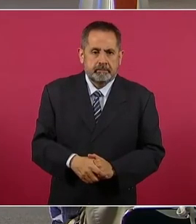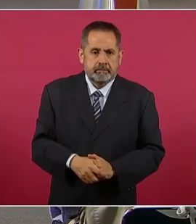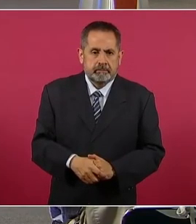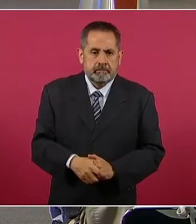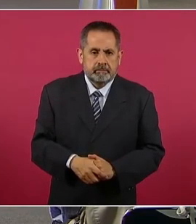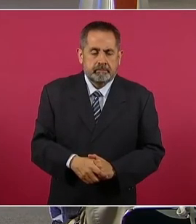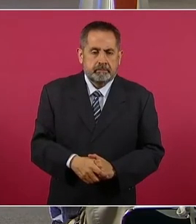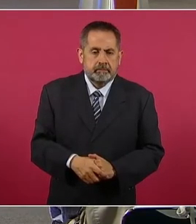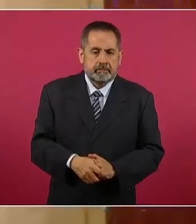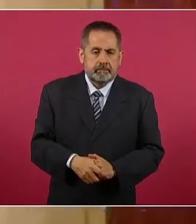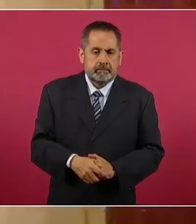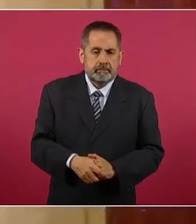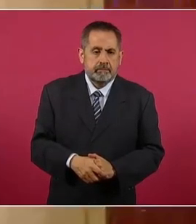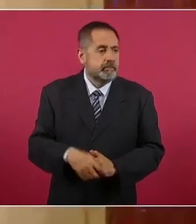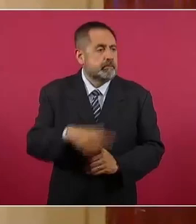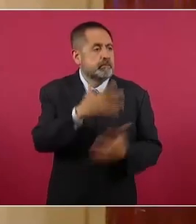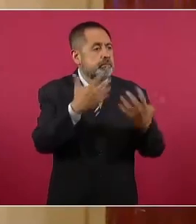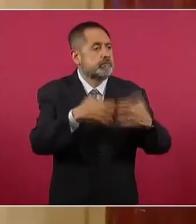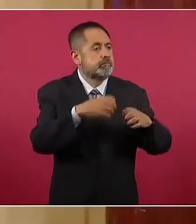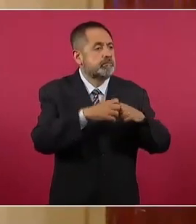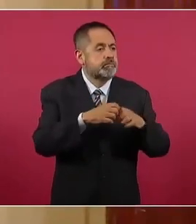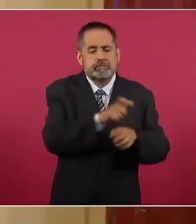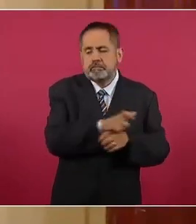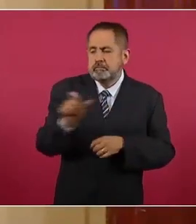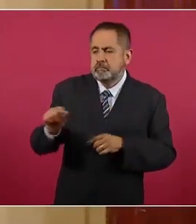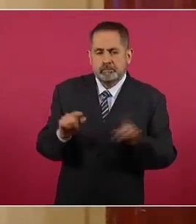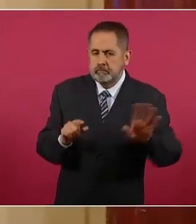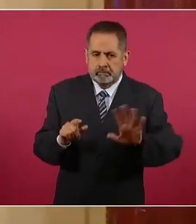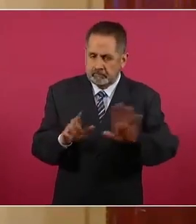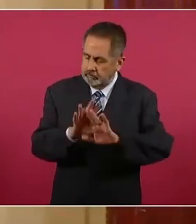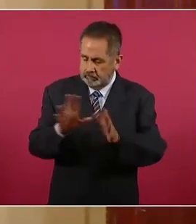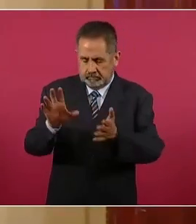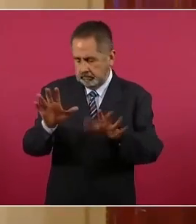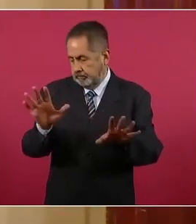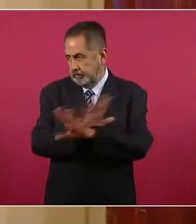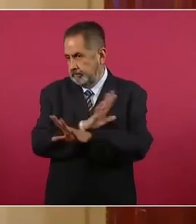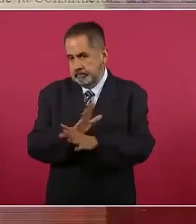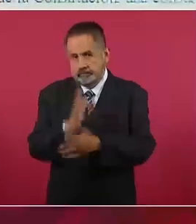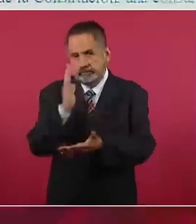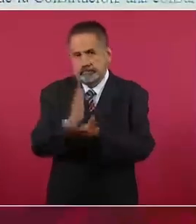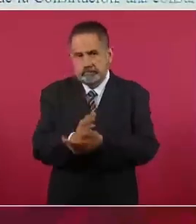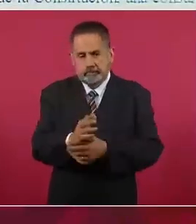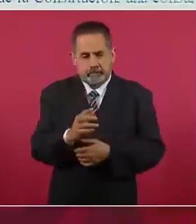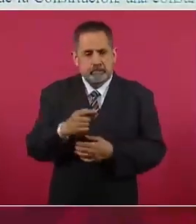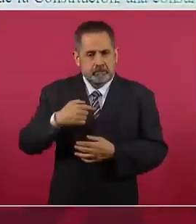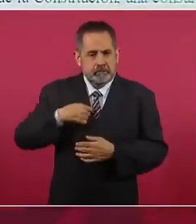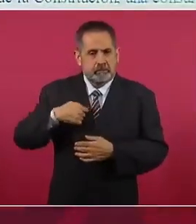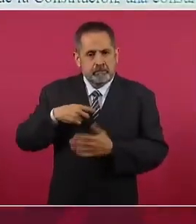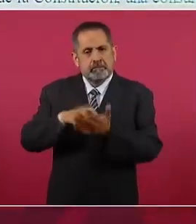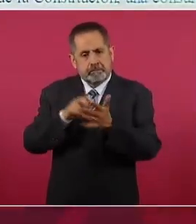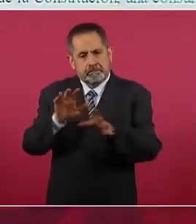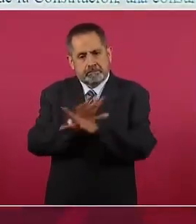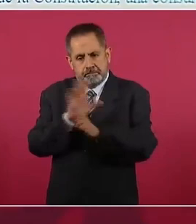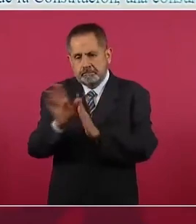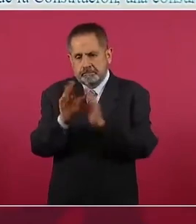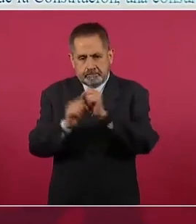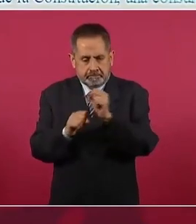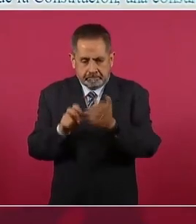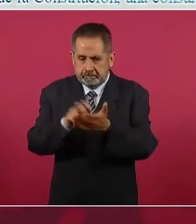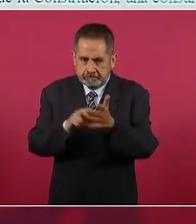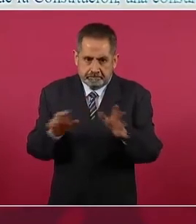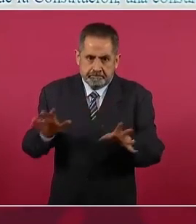fiscales para las grandes empresas y los bancos, esto sí, de las pocas reformas constitucionales